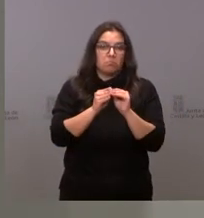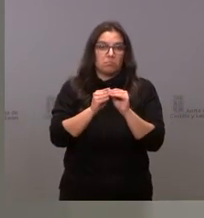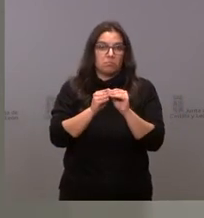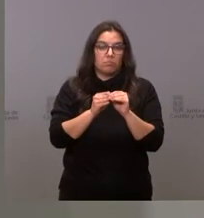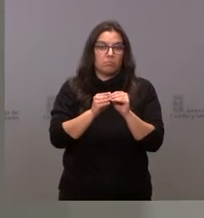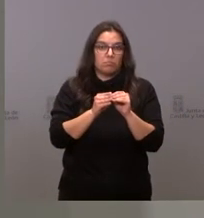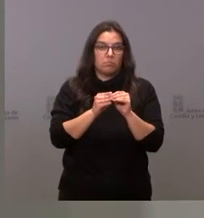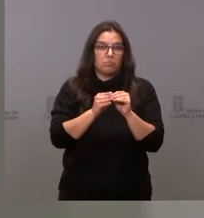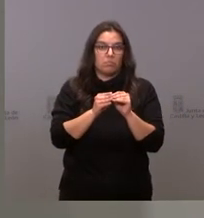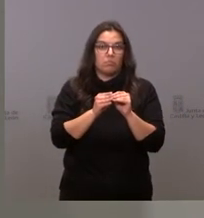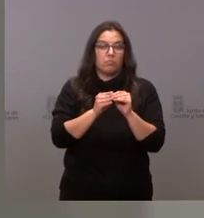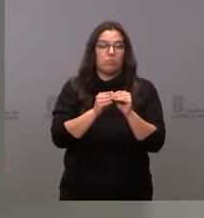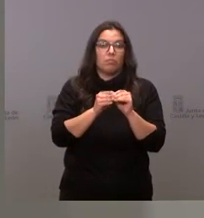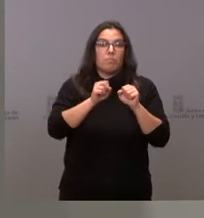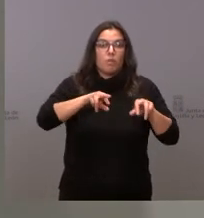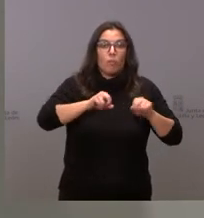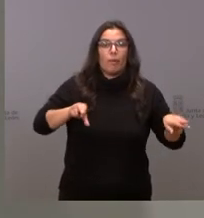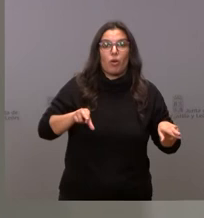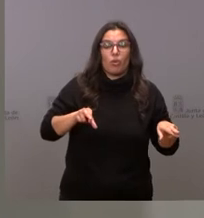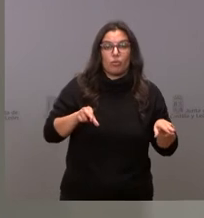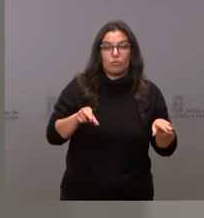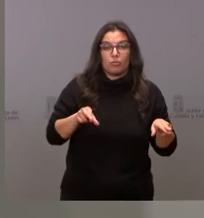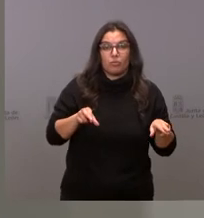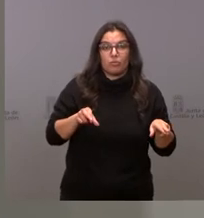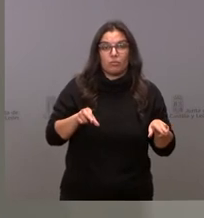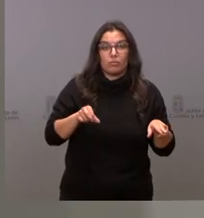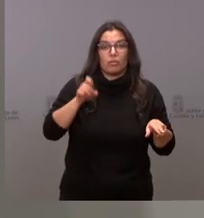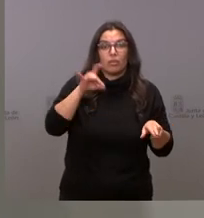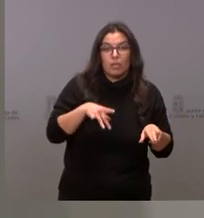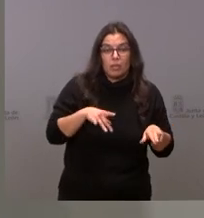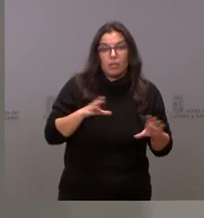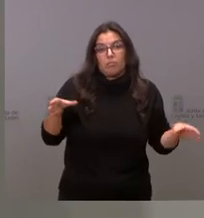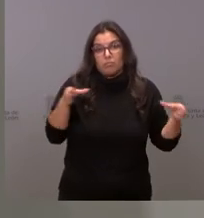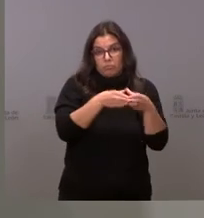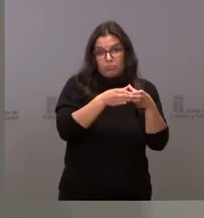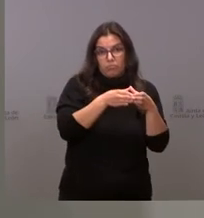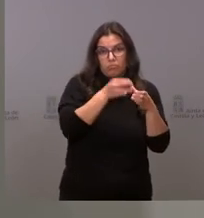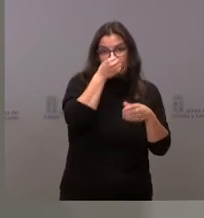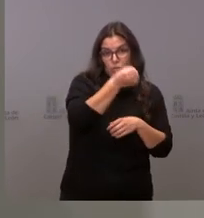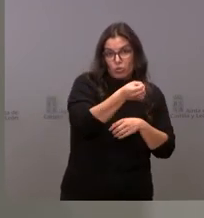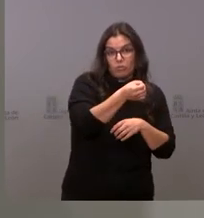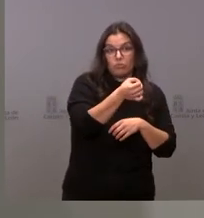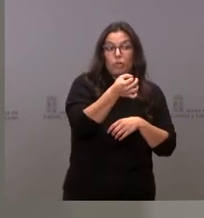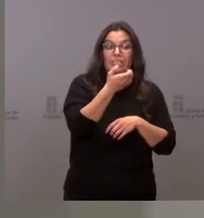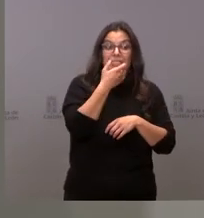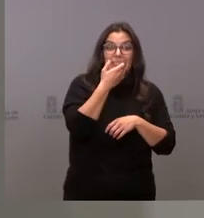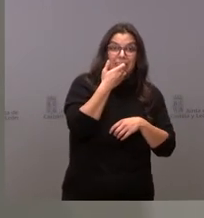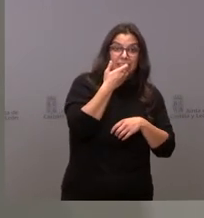que quien baja fundamentalmente es el principal partido de la oposición quien tendrá que reflexionar